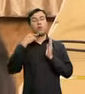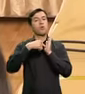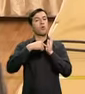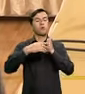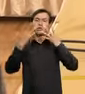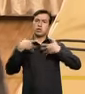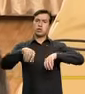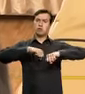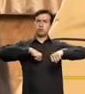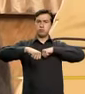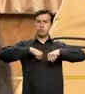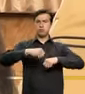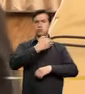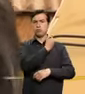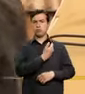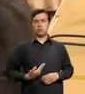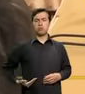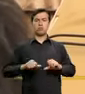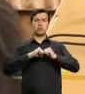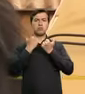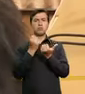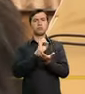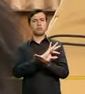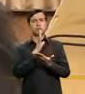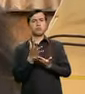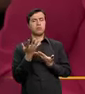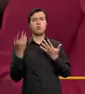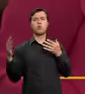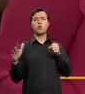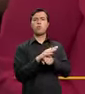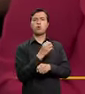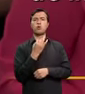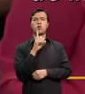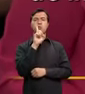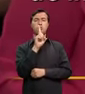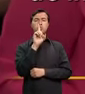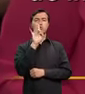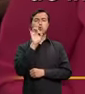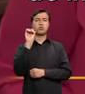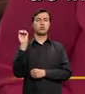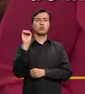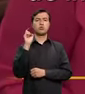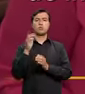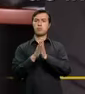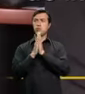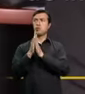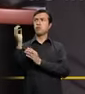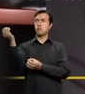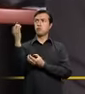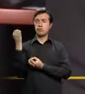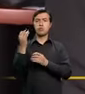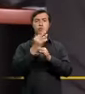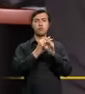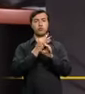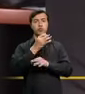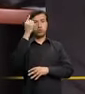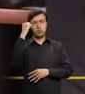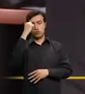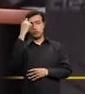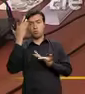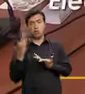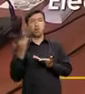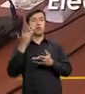muestra, se han tramitado a través de la Presidencia de la Asamblea Nacional un total de 1.891 solicitudes de información a las funciones